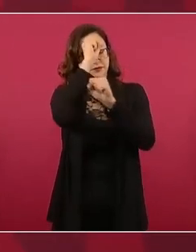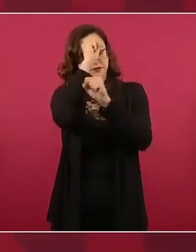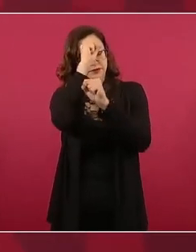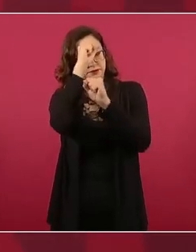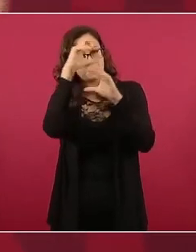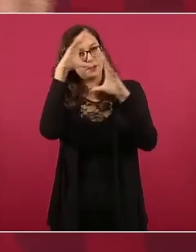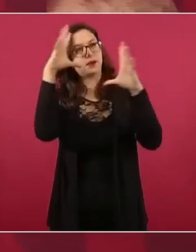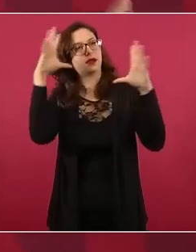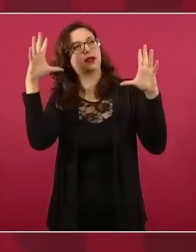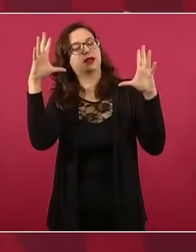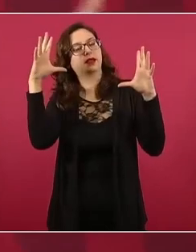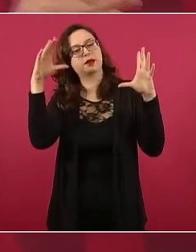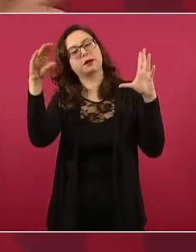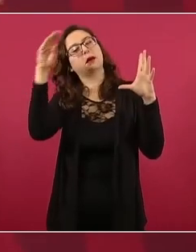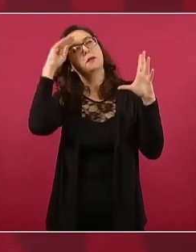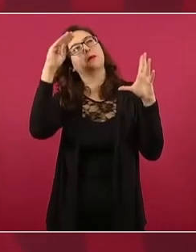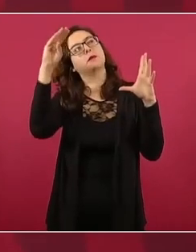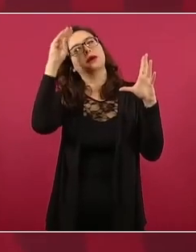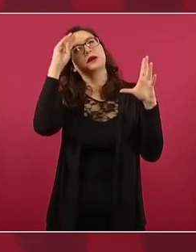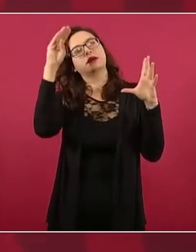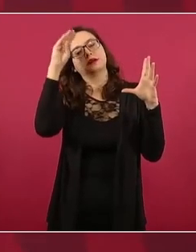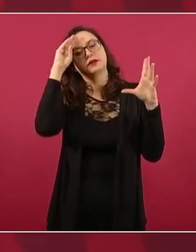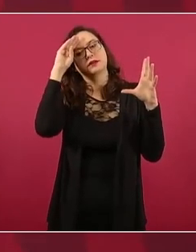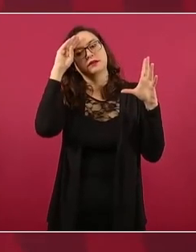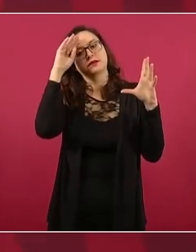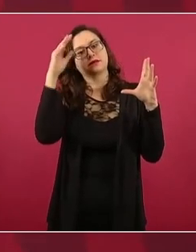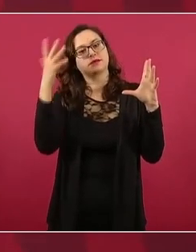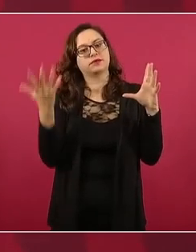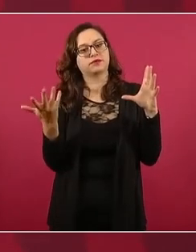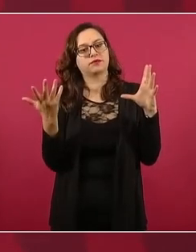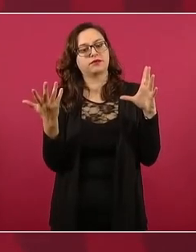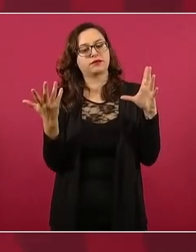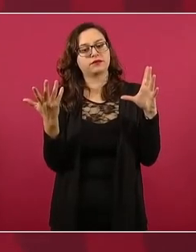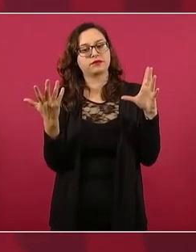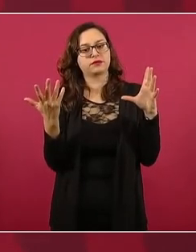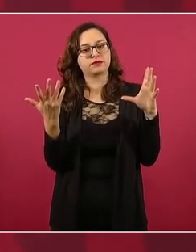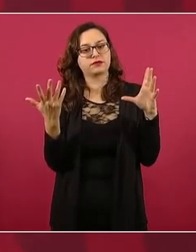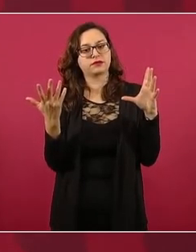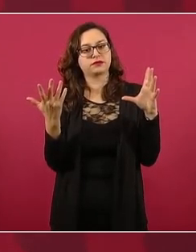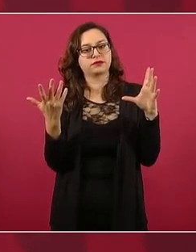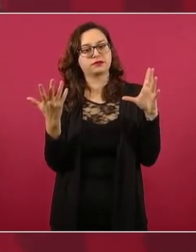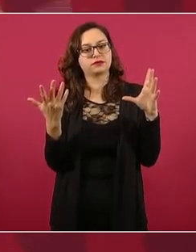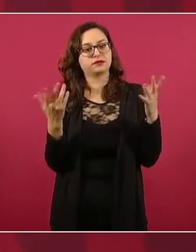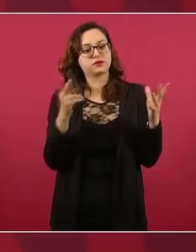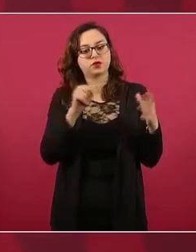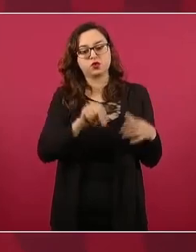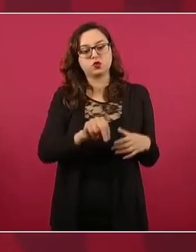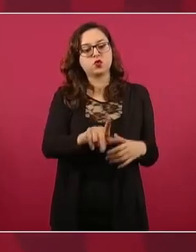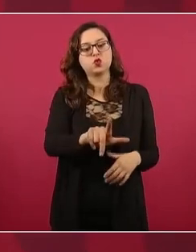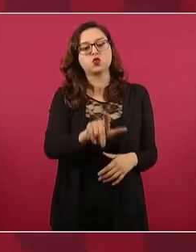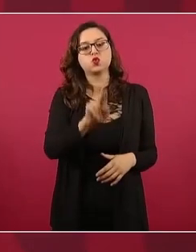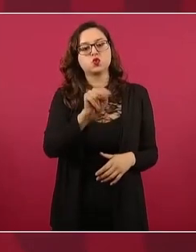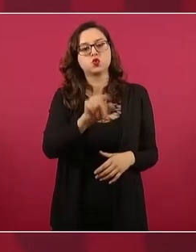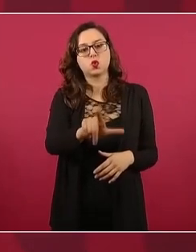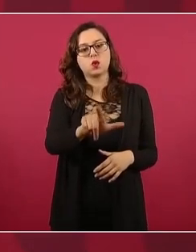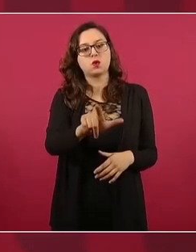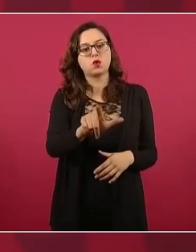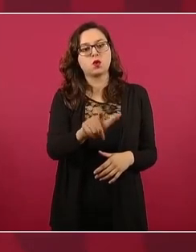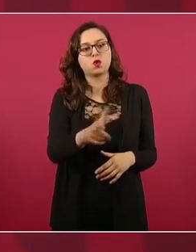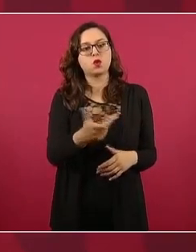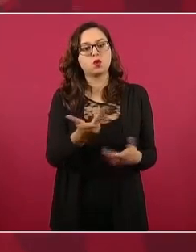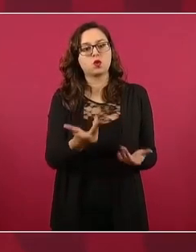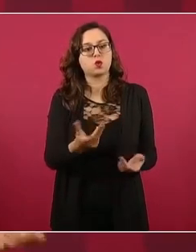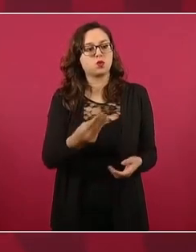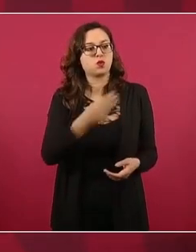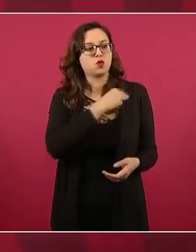municipio o Nuevo León, es un estado